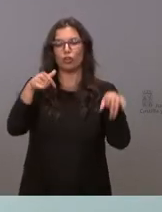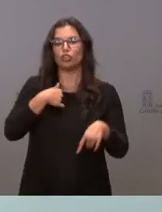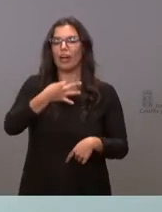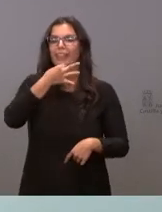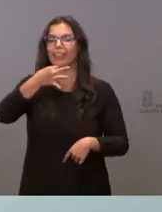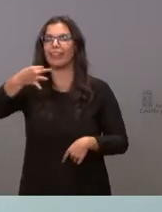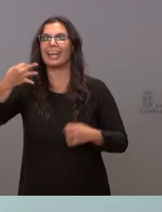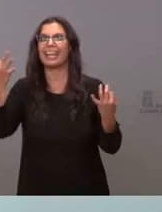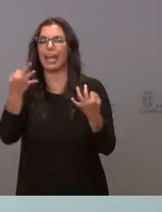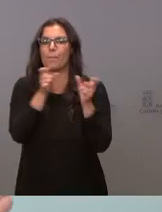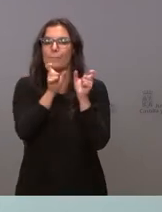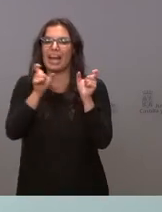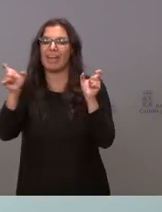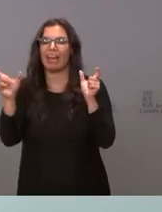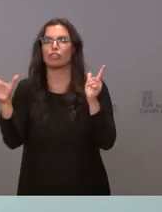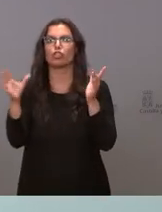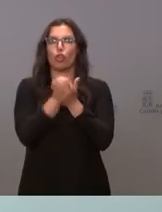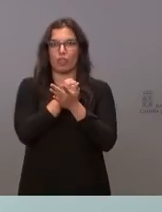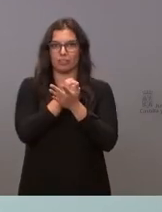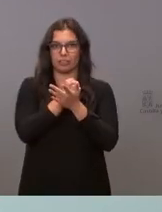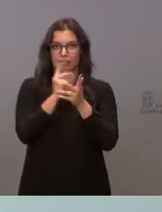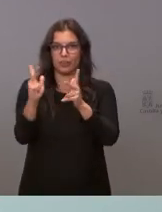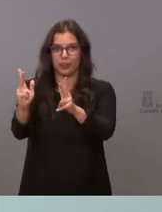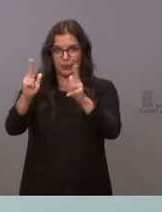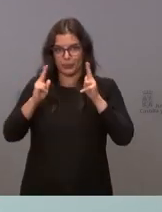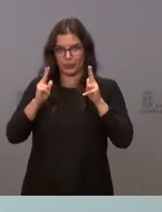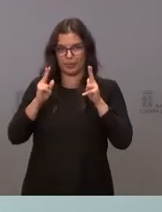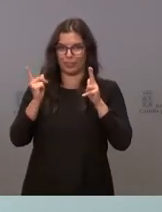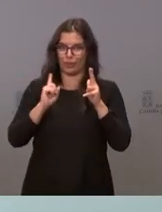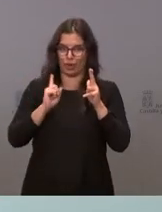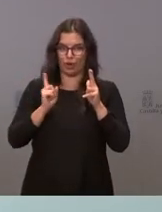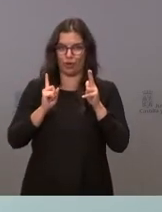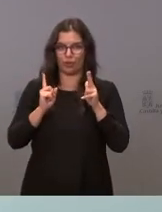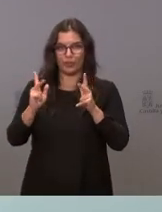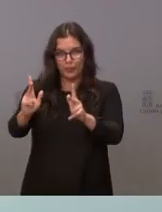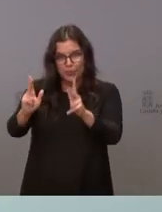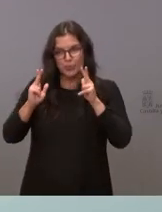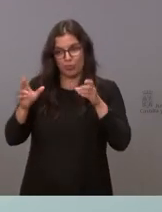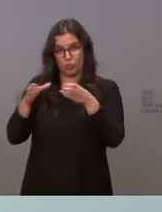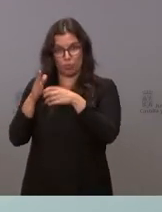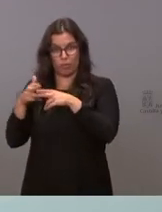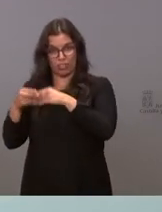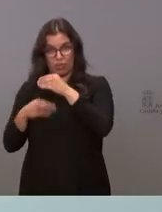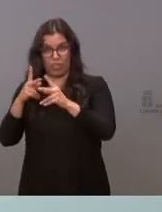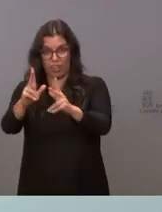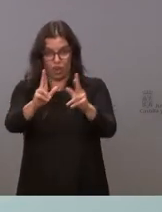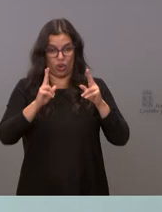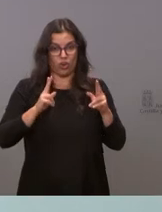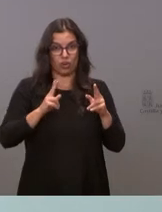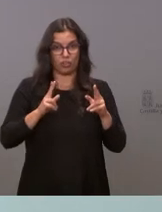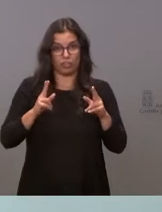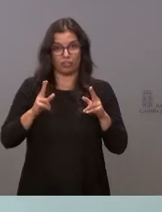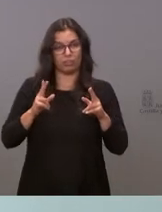Todas mis palabras, no solo el corte que ha hecho esa fuerza política que está en la